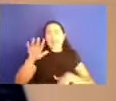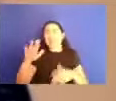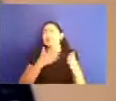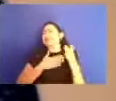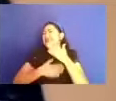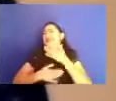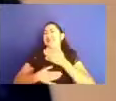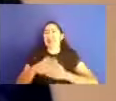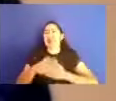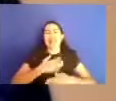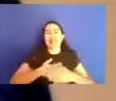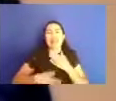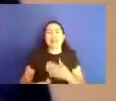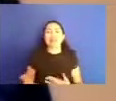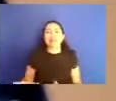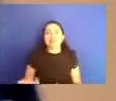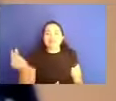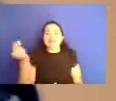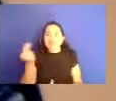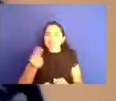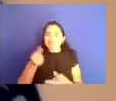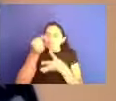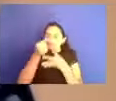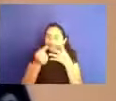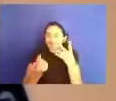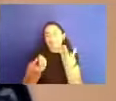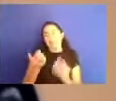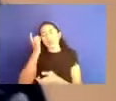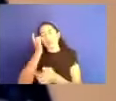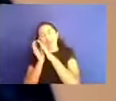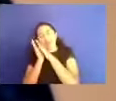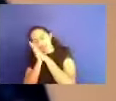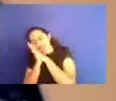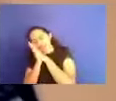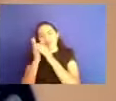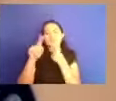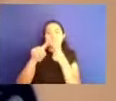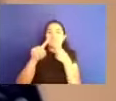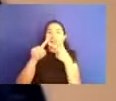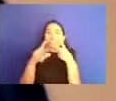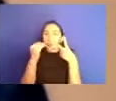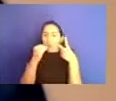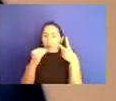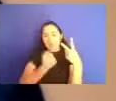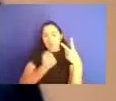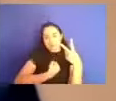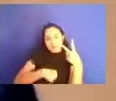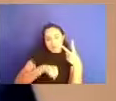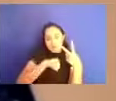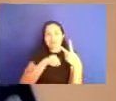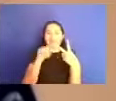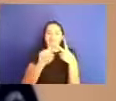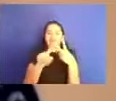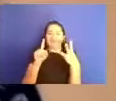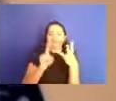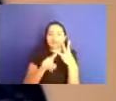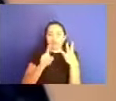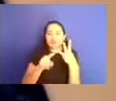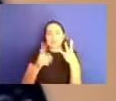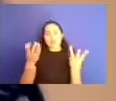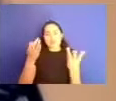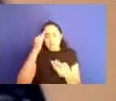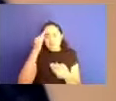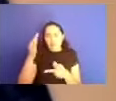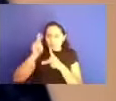adecuados hábitos del, del, del dormir, del sueño, ¿no? La alimentación, hacer como nuestros tiempos fuera, ¿no? De